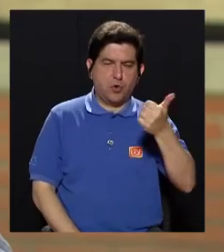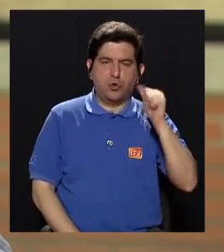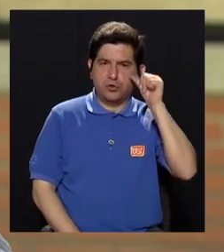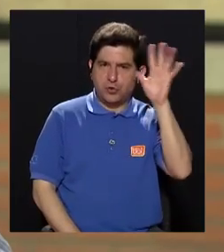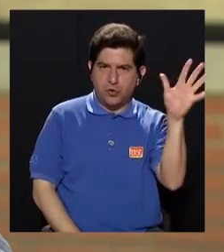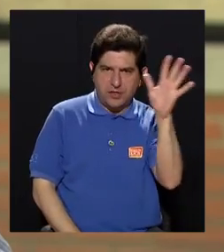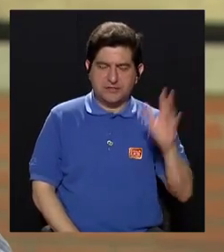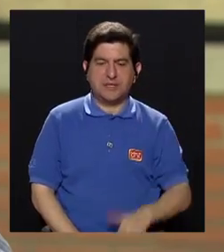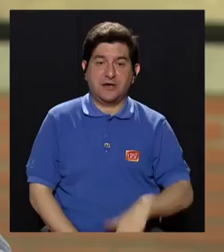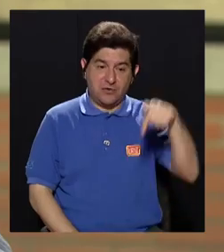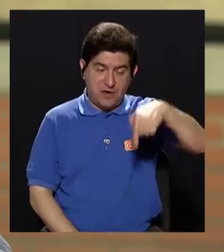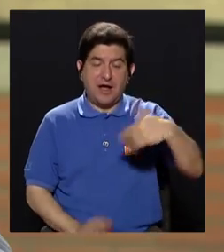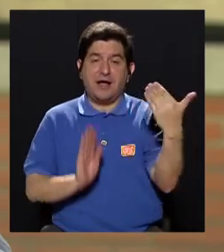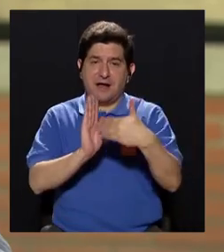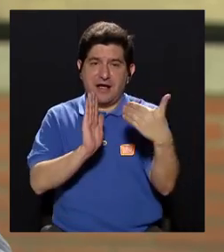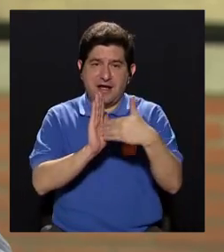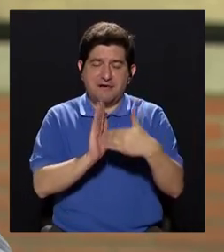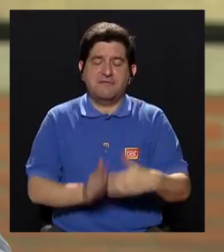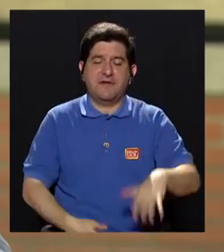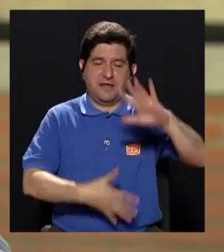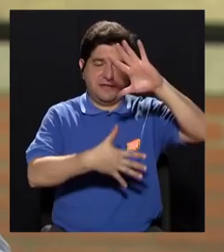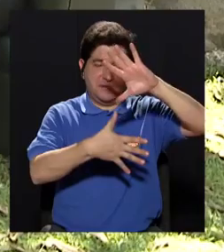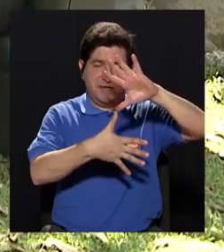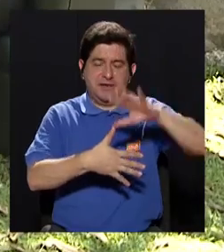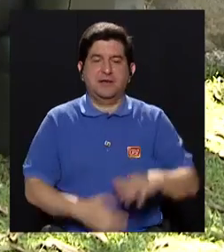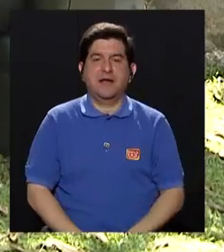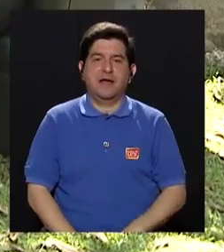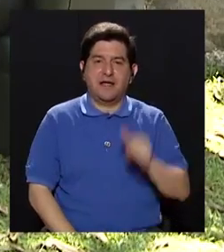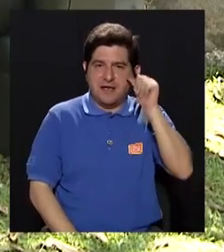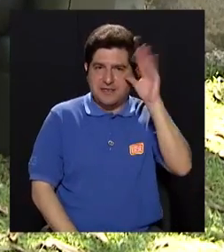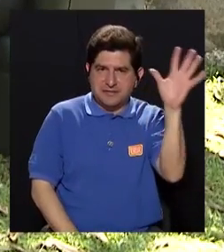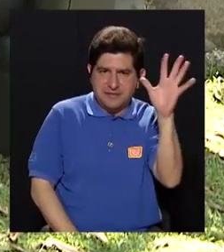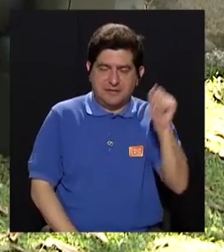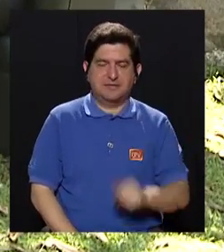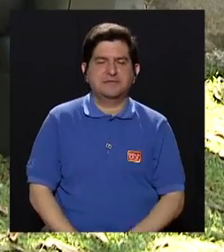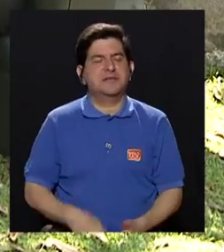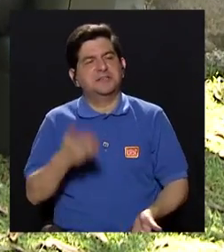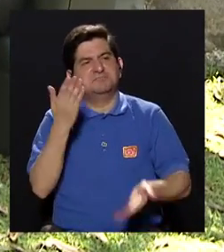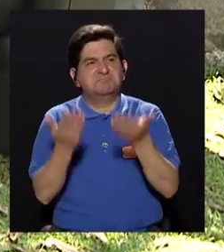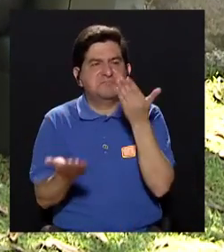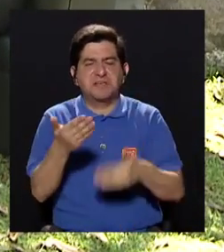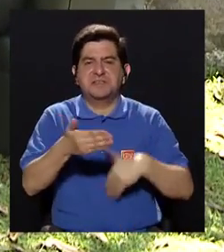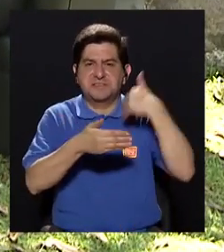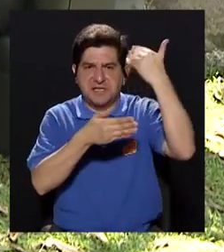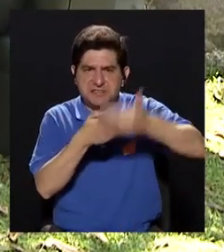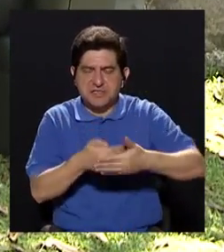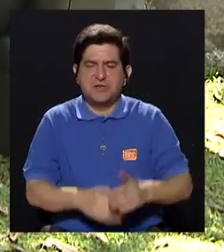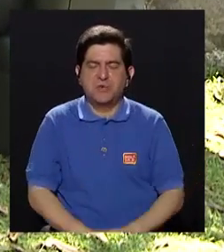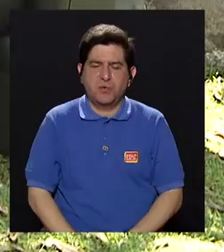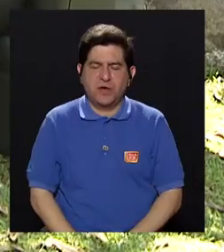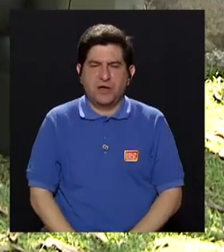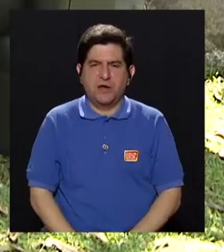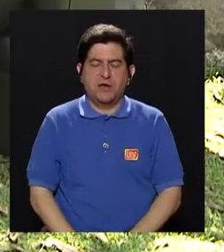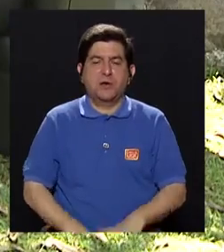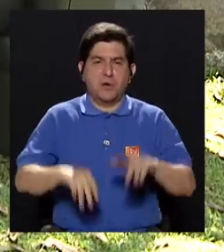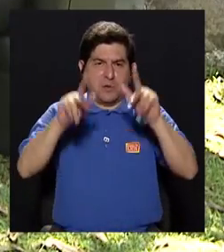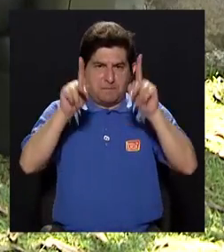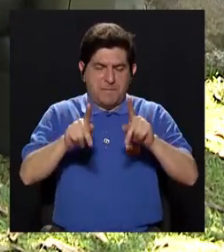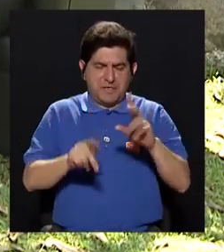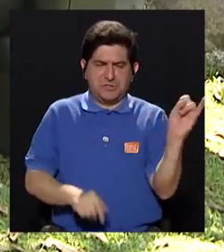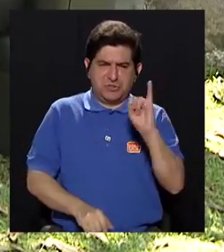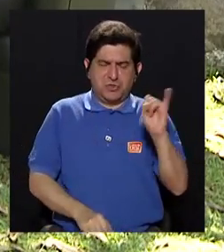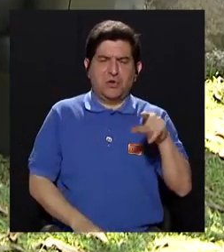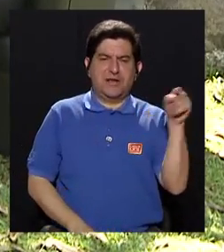asiático. El linaje que está afectando al continente americano es el linaje asiático. Entonces, es muy probable que después de haber experimentado un